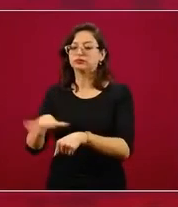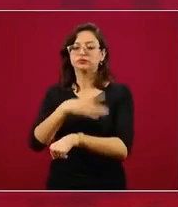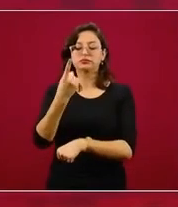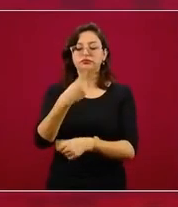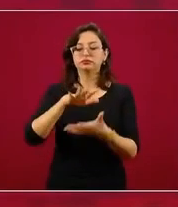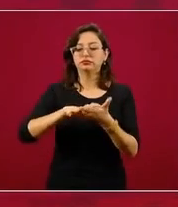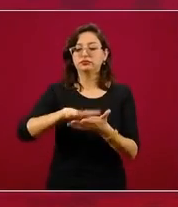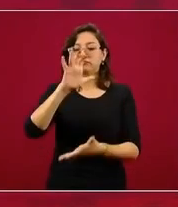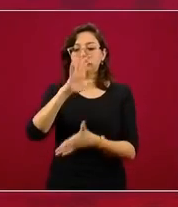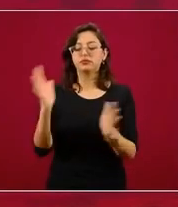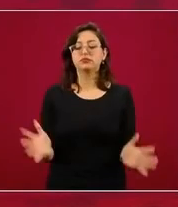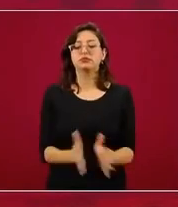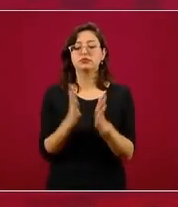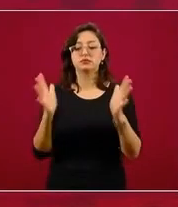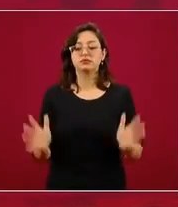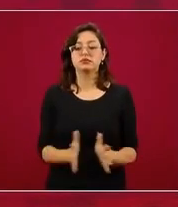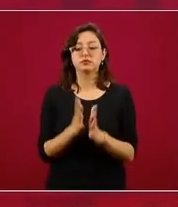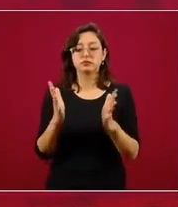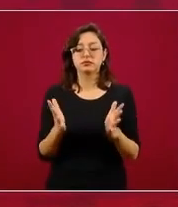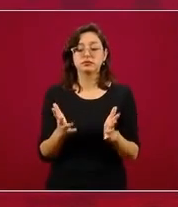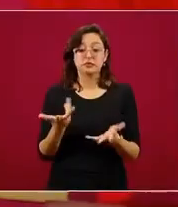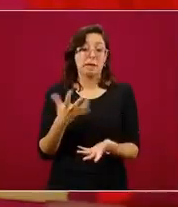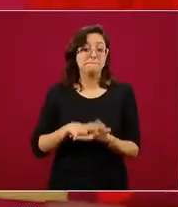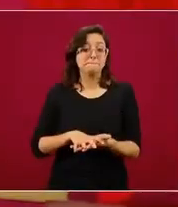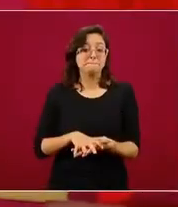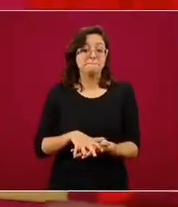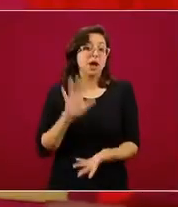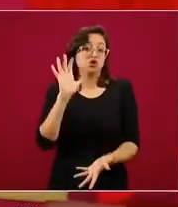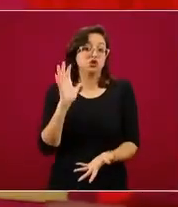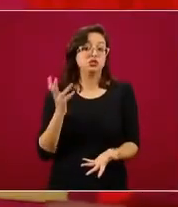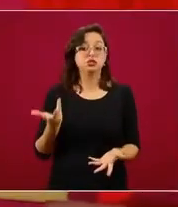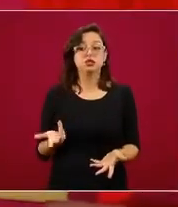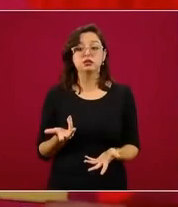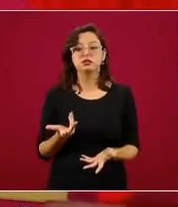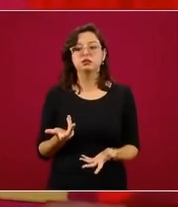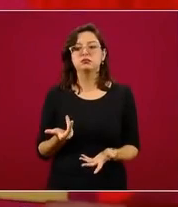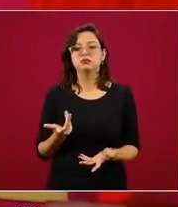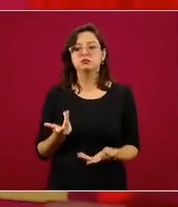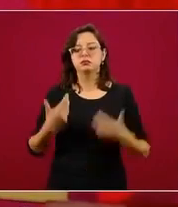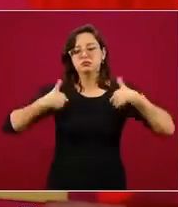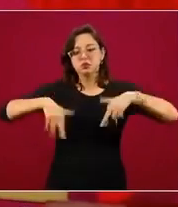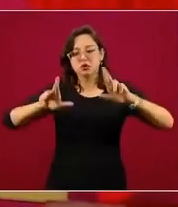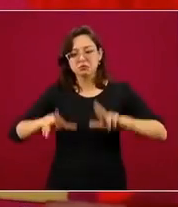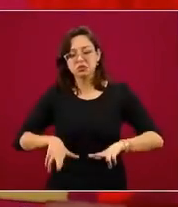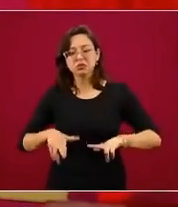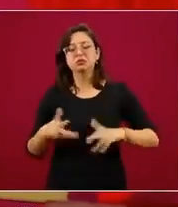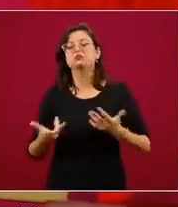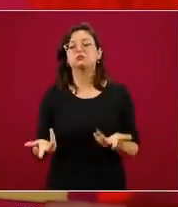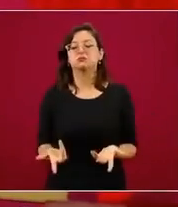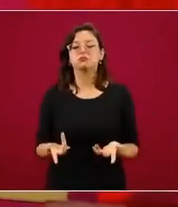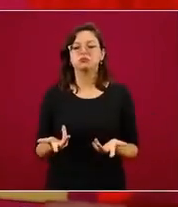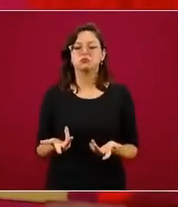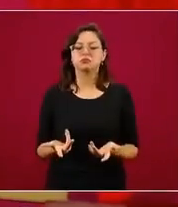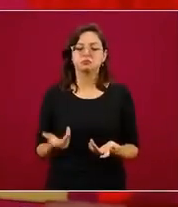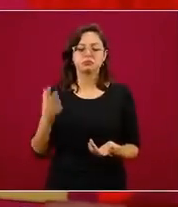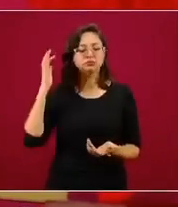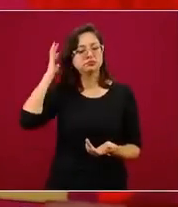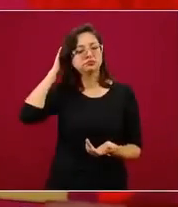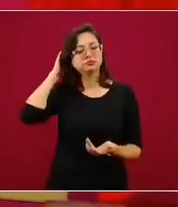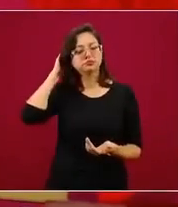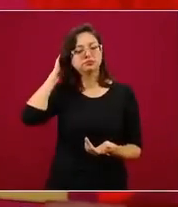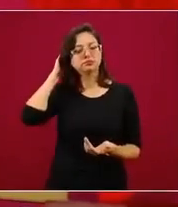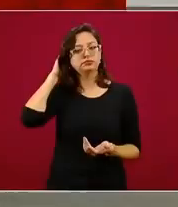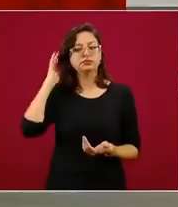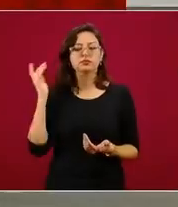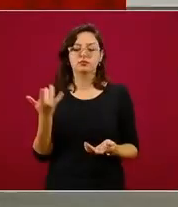participaron en la reunión, que fueron la gran mayoría de ellas o mandaron representantes, tuvieron aportaciones